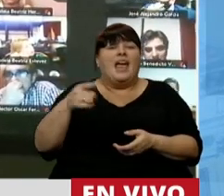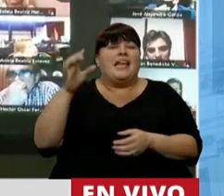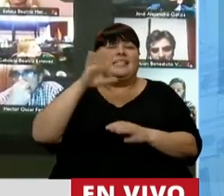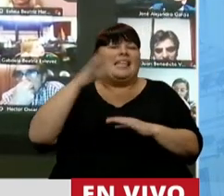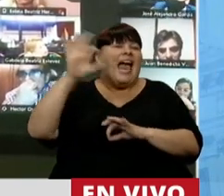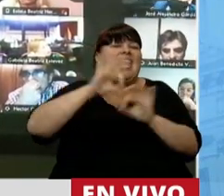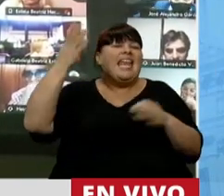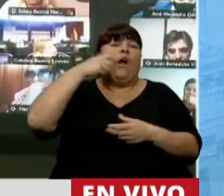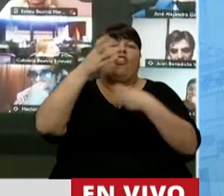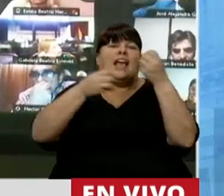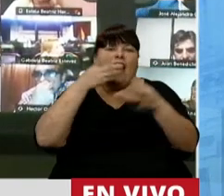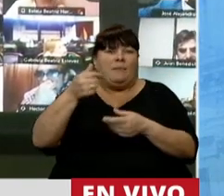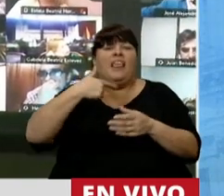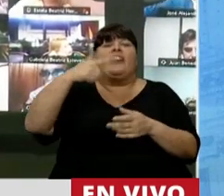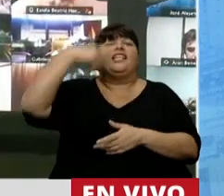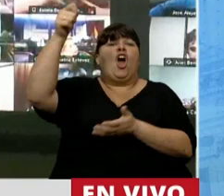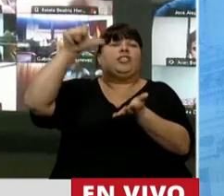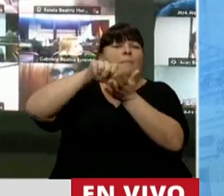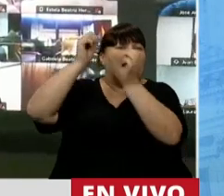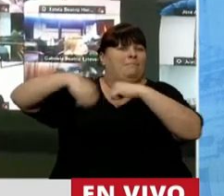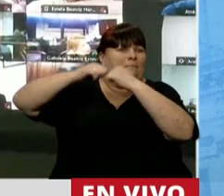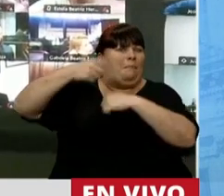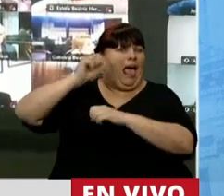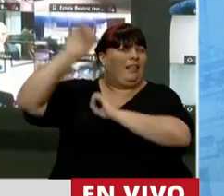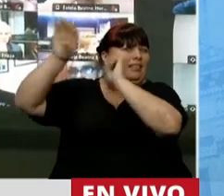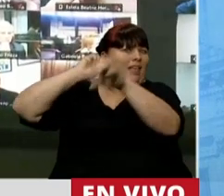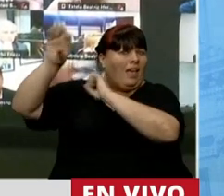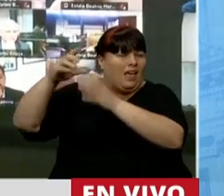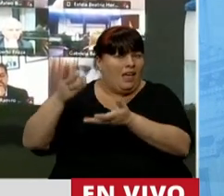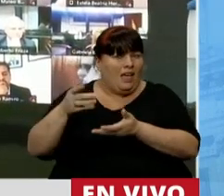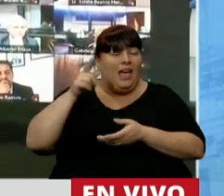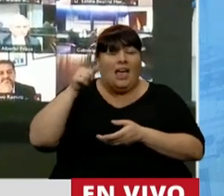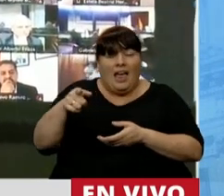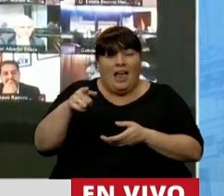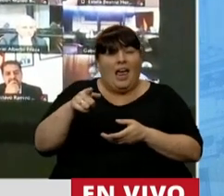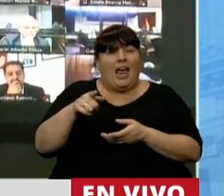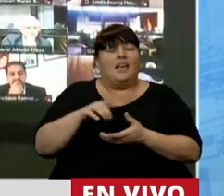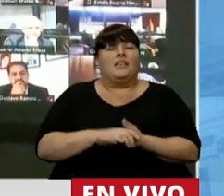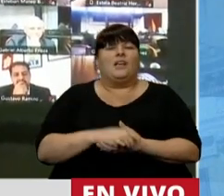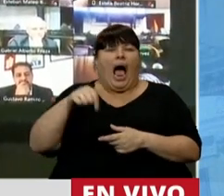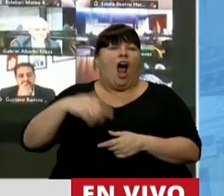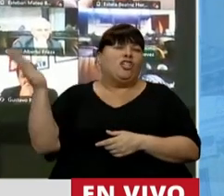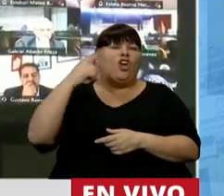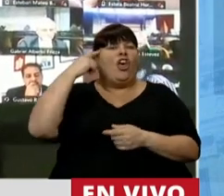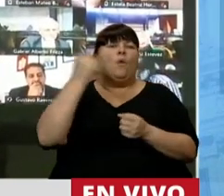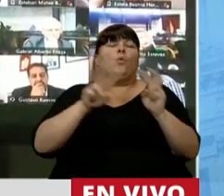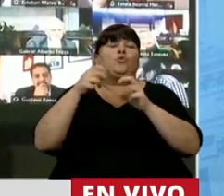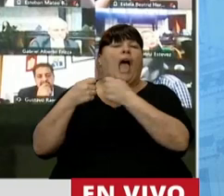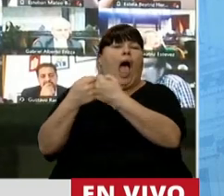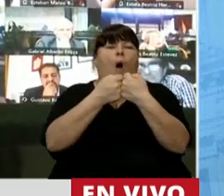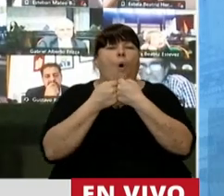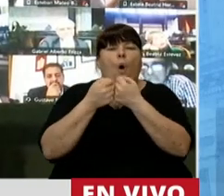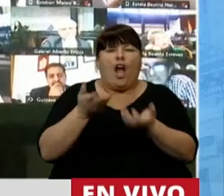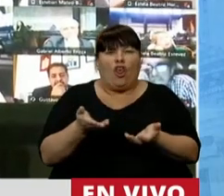vinieron ni en el blanqueo, esas están afuera, los paraísos fiscales. Y a esas deberíamos ir juntos a buscar los acuerdos que tenemos,